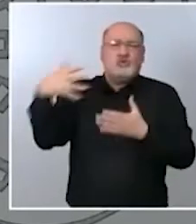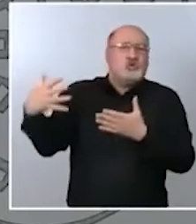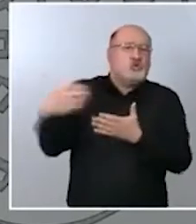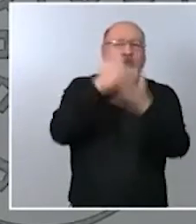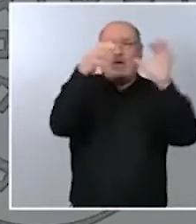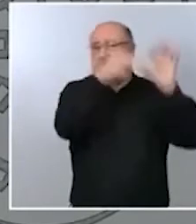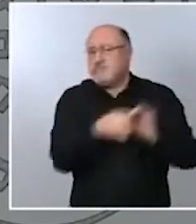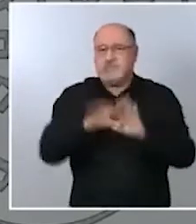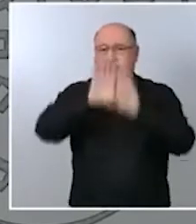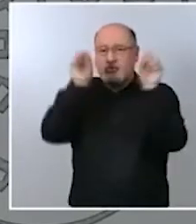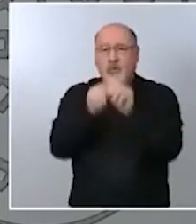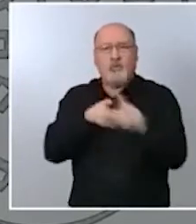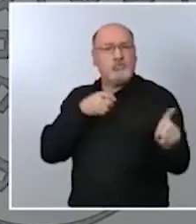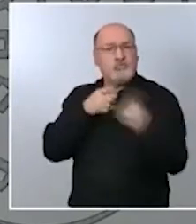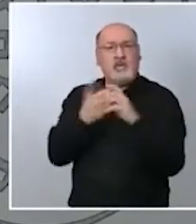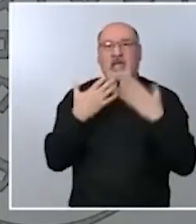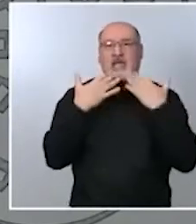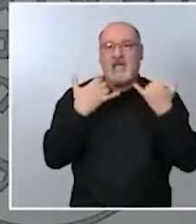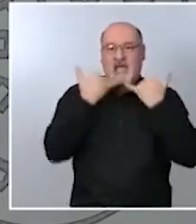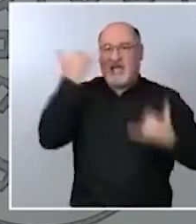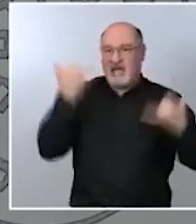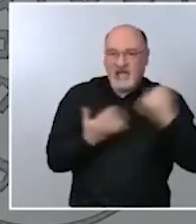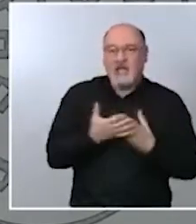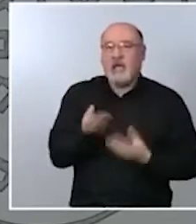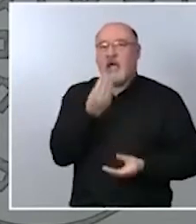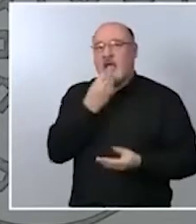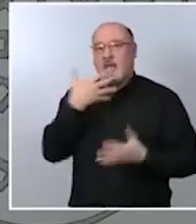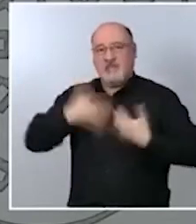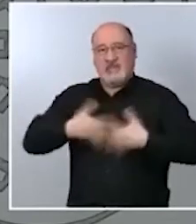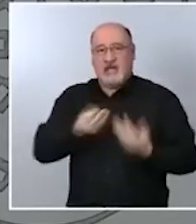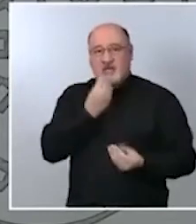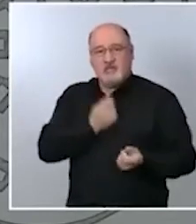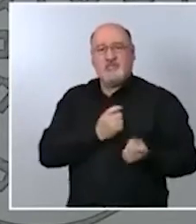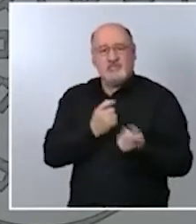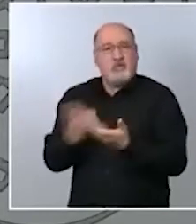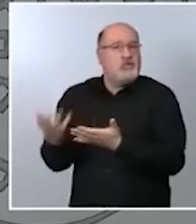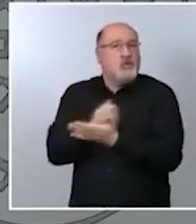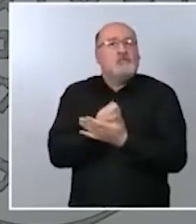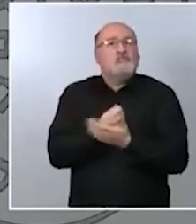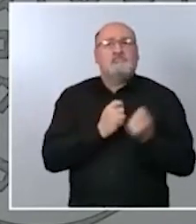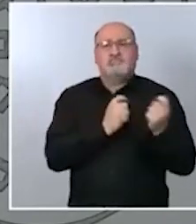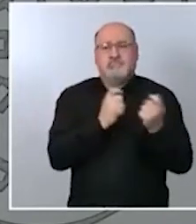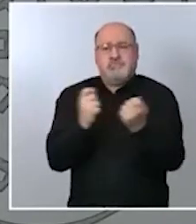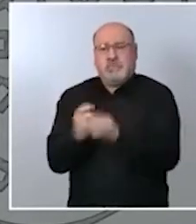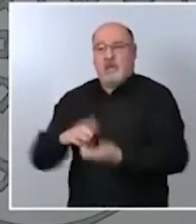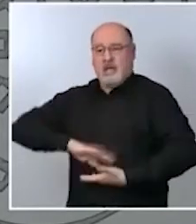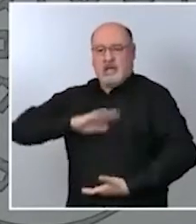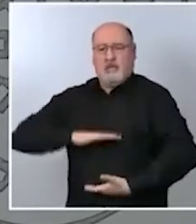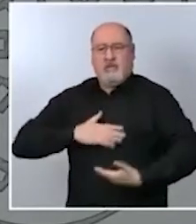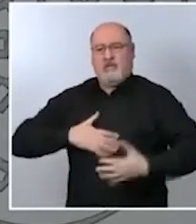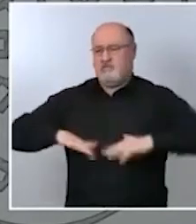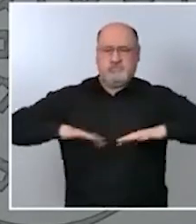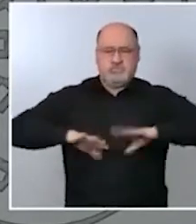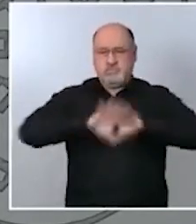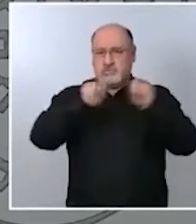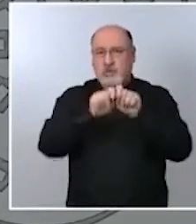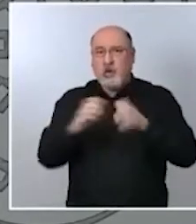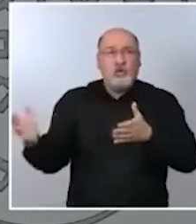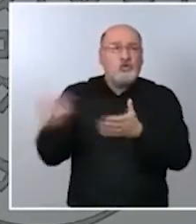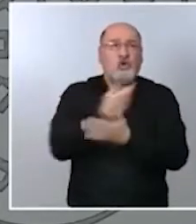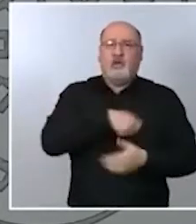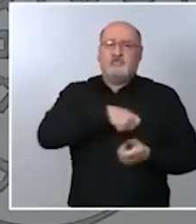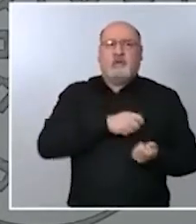las de energía como las de suministros alimentarios que llegue su capacidad a todos los rincones de nuestra